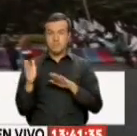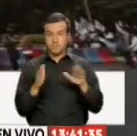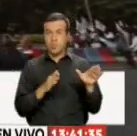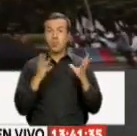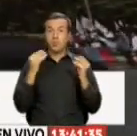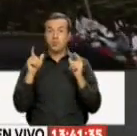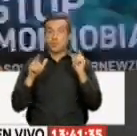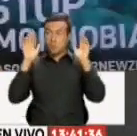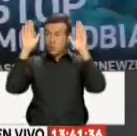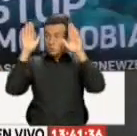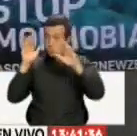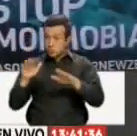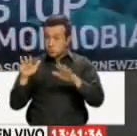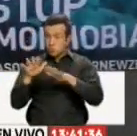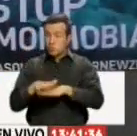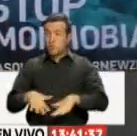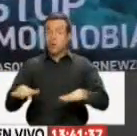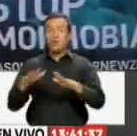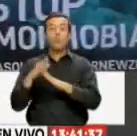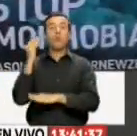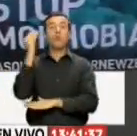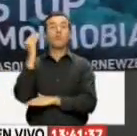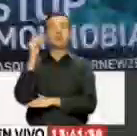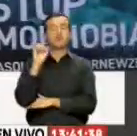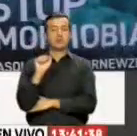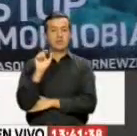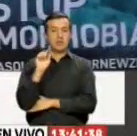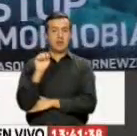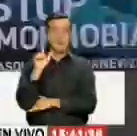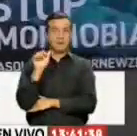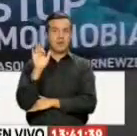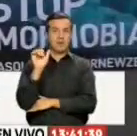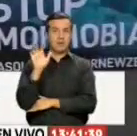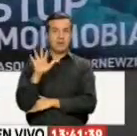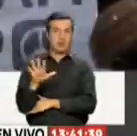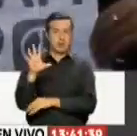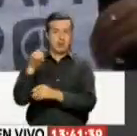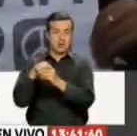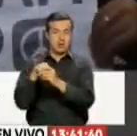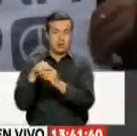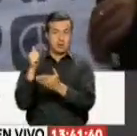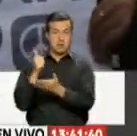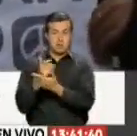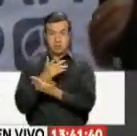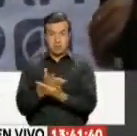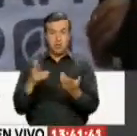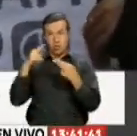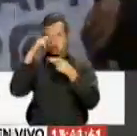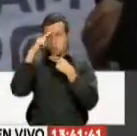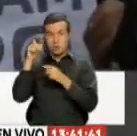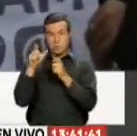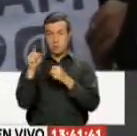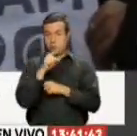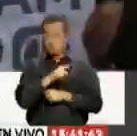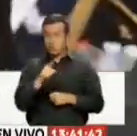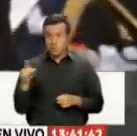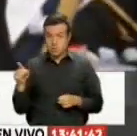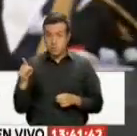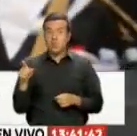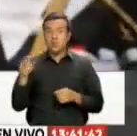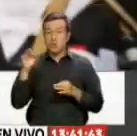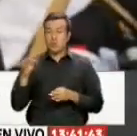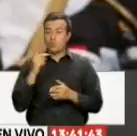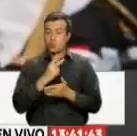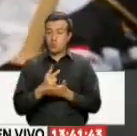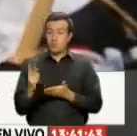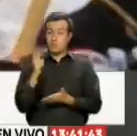Musulmanes Se reunieron En la rotonda Del monumento Selamat Datang En Jakarta Capital de Indonesia Para honrar A las víctimas Del atentado Perpetrado